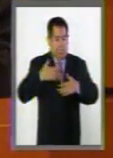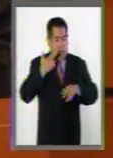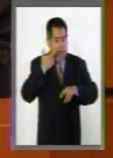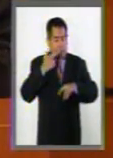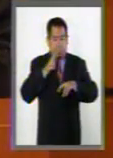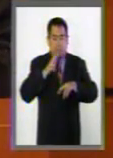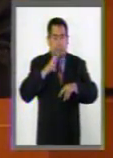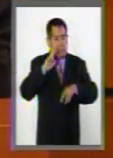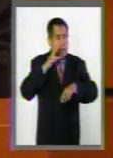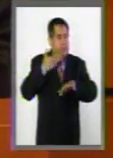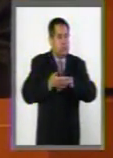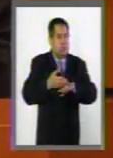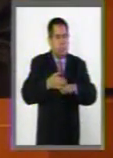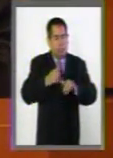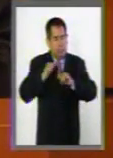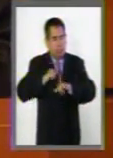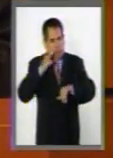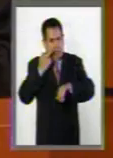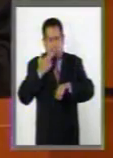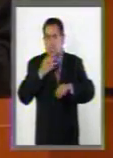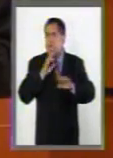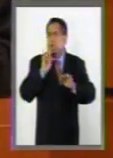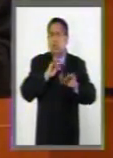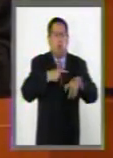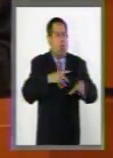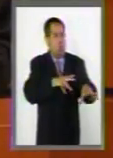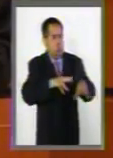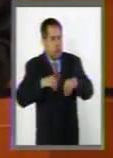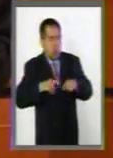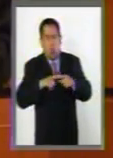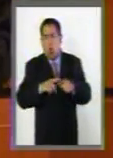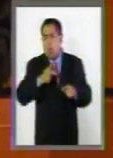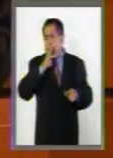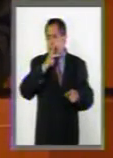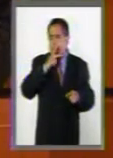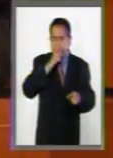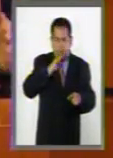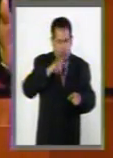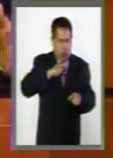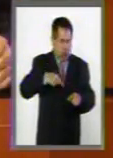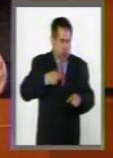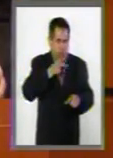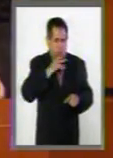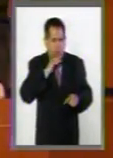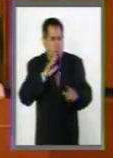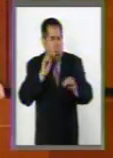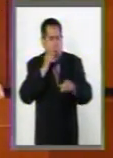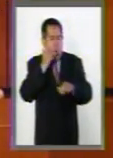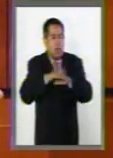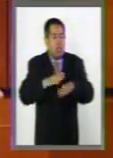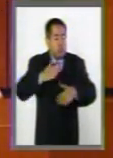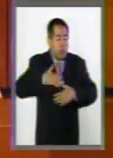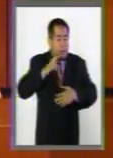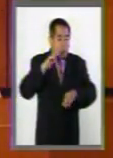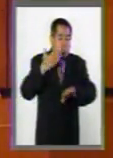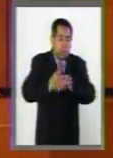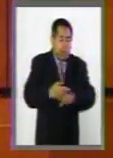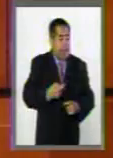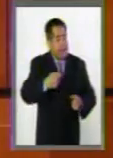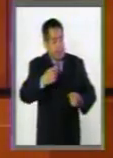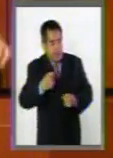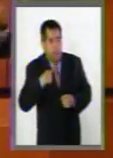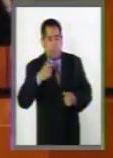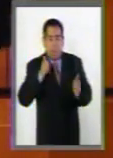sea por adopción o sea por ser padres biológicos o lo que ustedes quieran, está